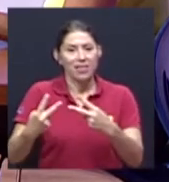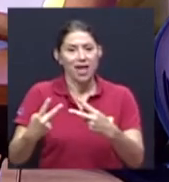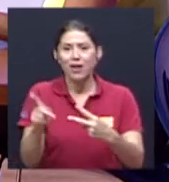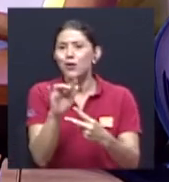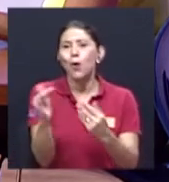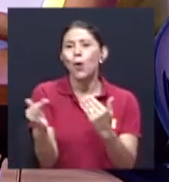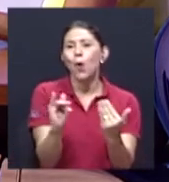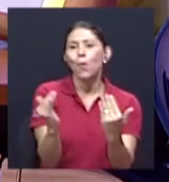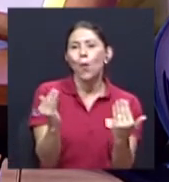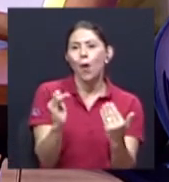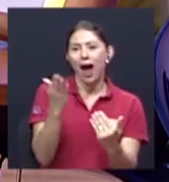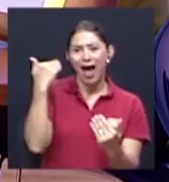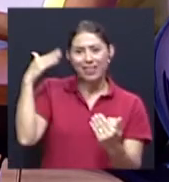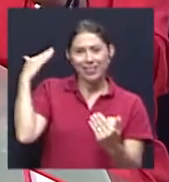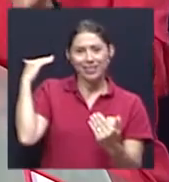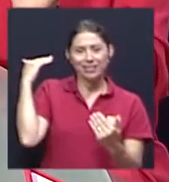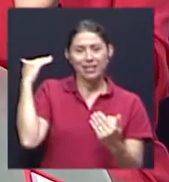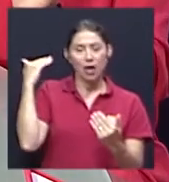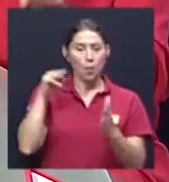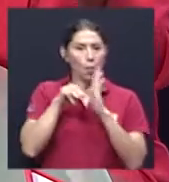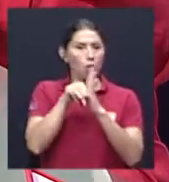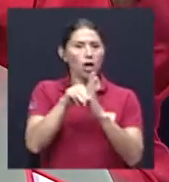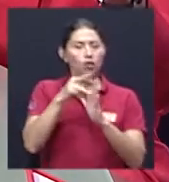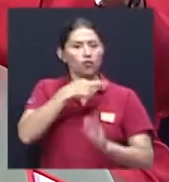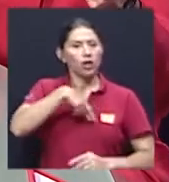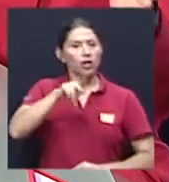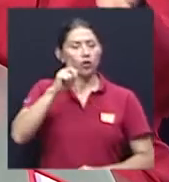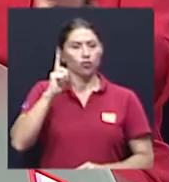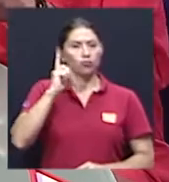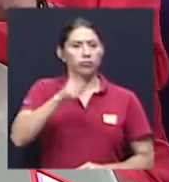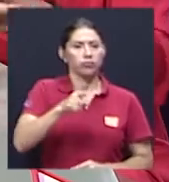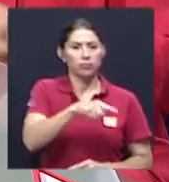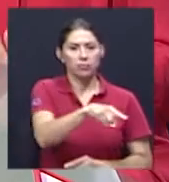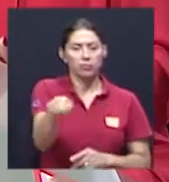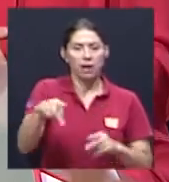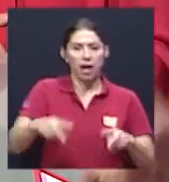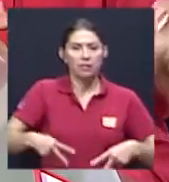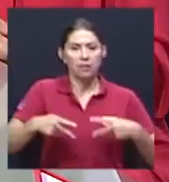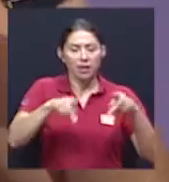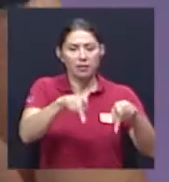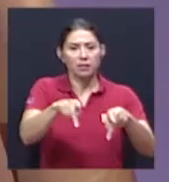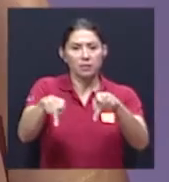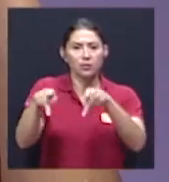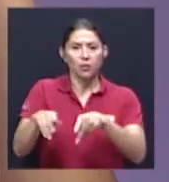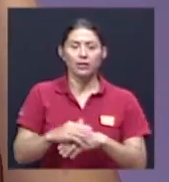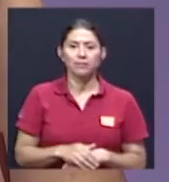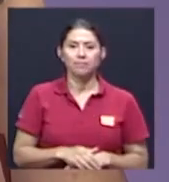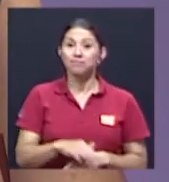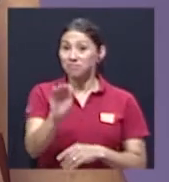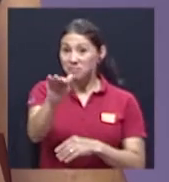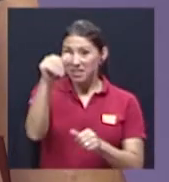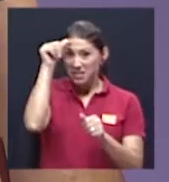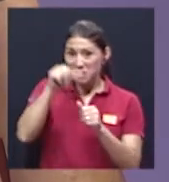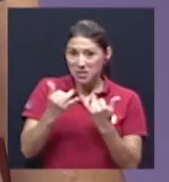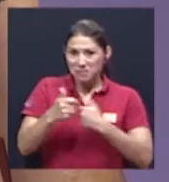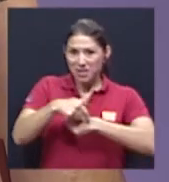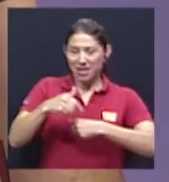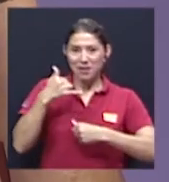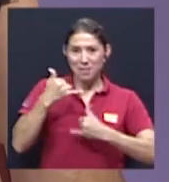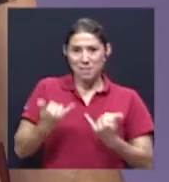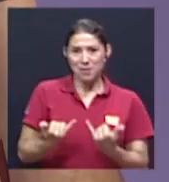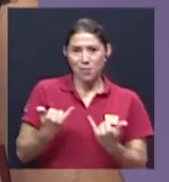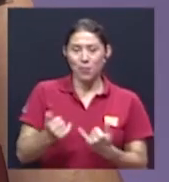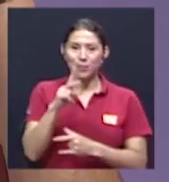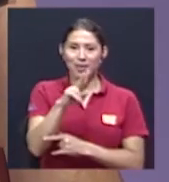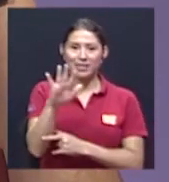imponía el modelo religioso que fuera a las vidas de las personas. Recuerde que estamos en vivo y puede llamarnos al 25